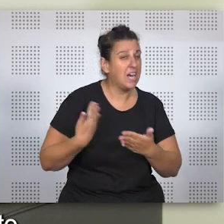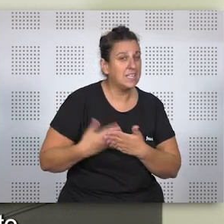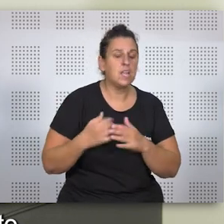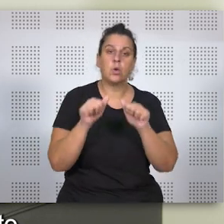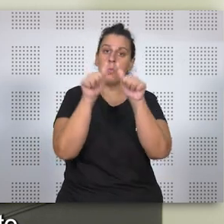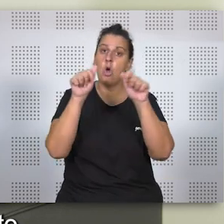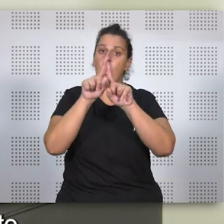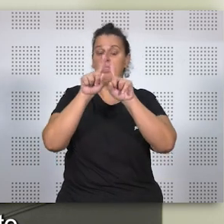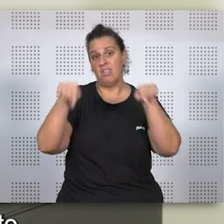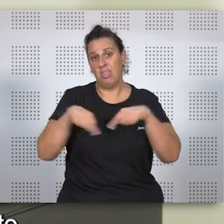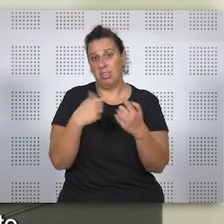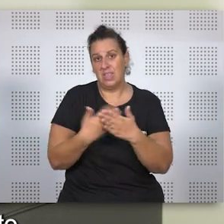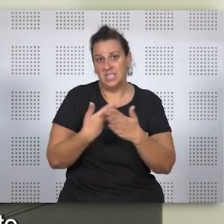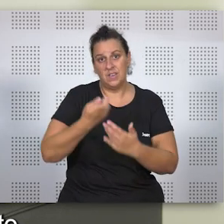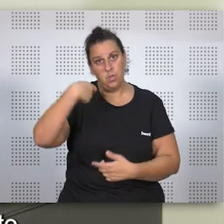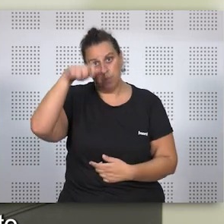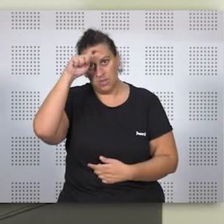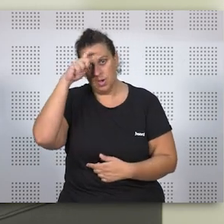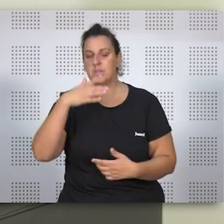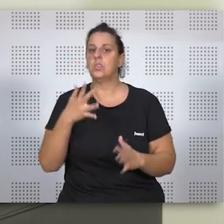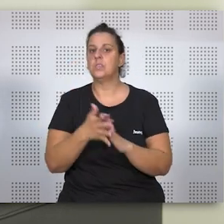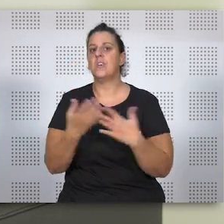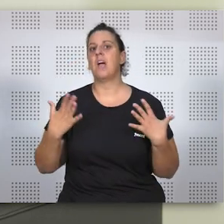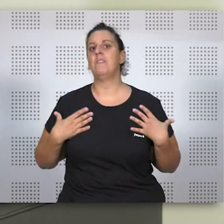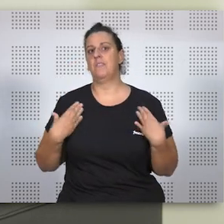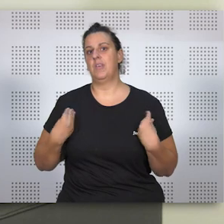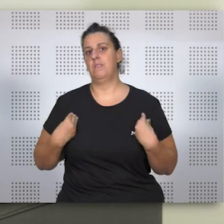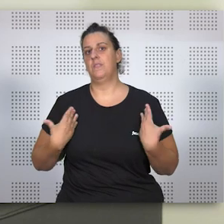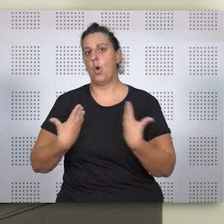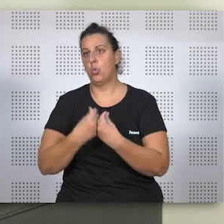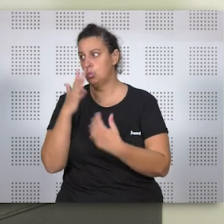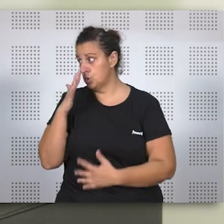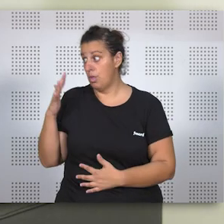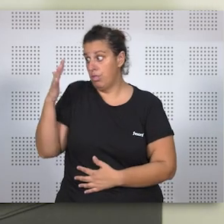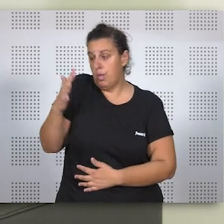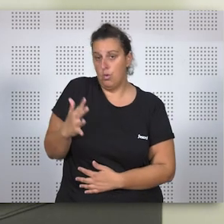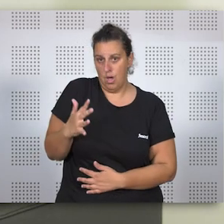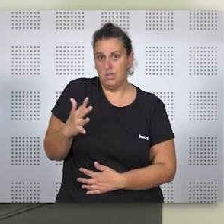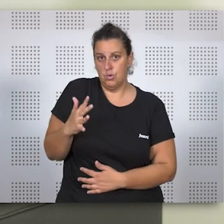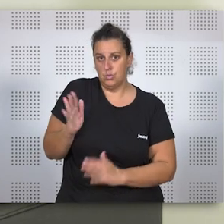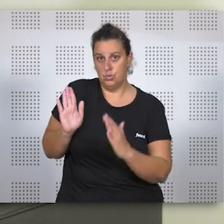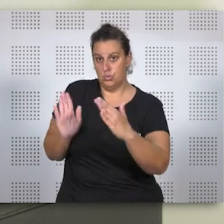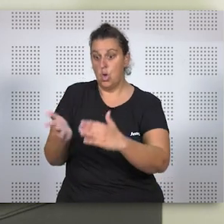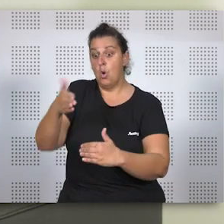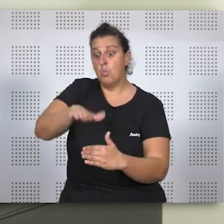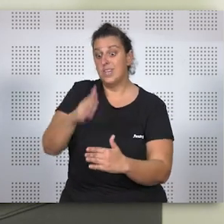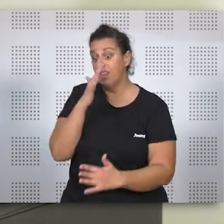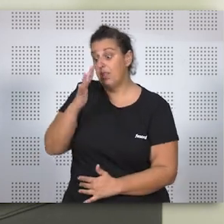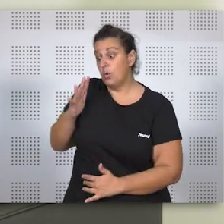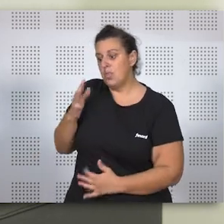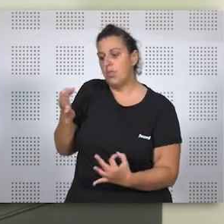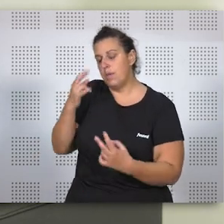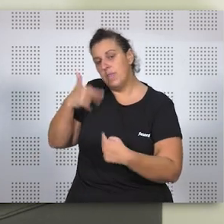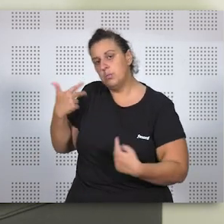certificado de empadronamiento, ¿el qué? Convivencia. Convivencia ininterrumpida durante cinco años, en los cinco años anteriores al fallecimiento.